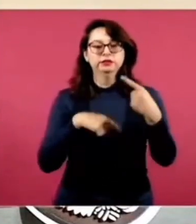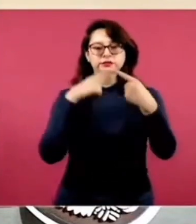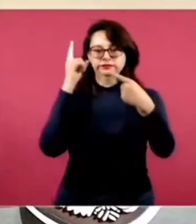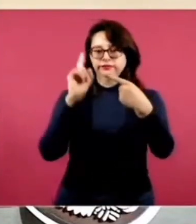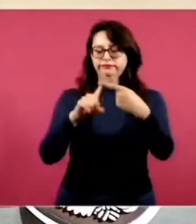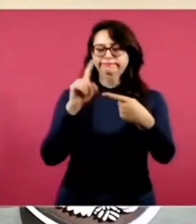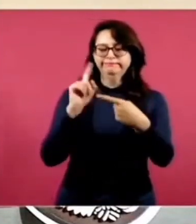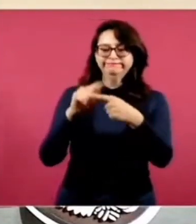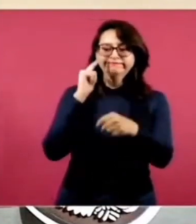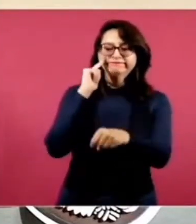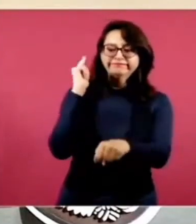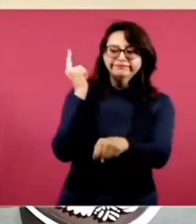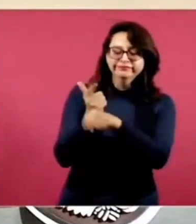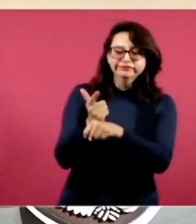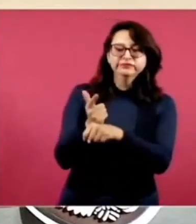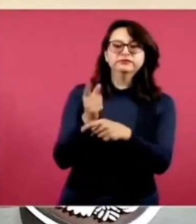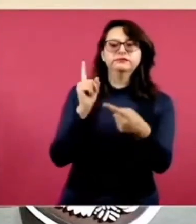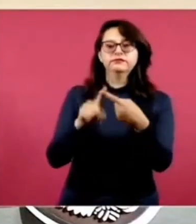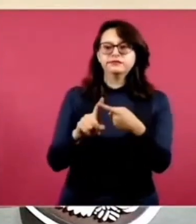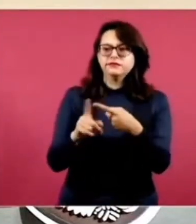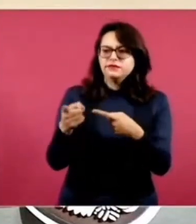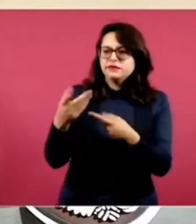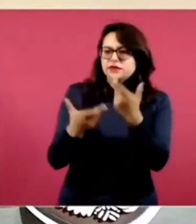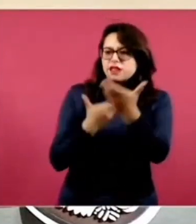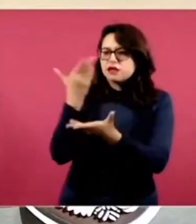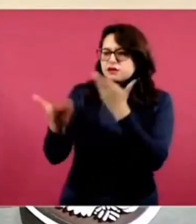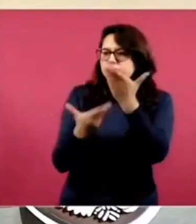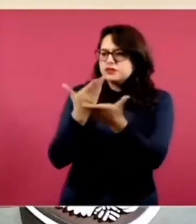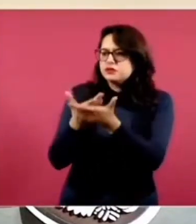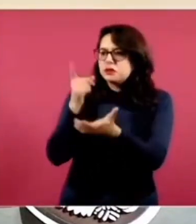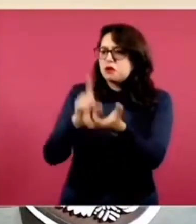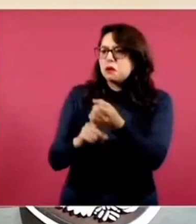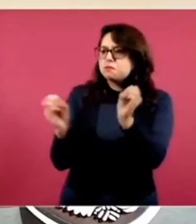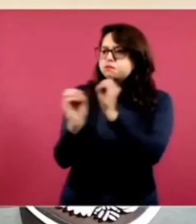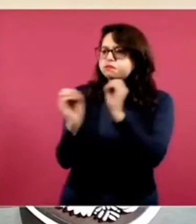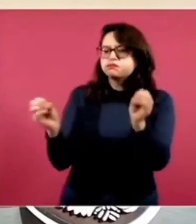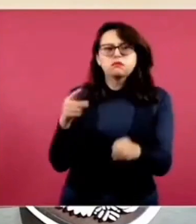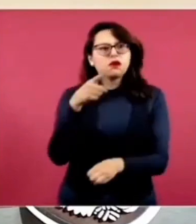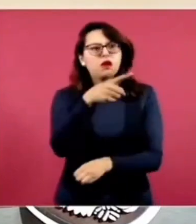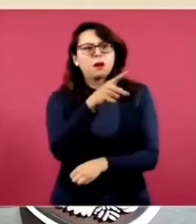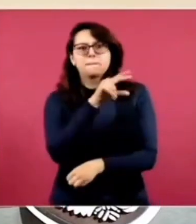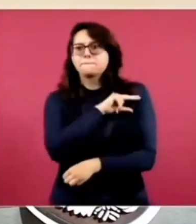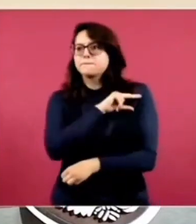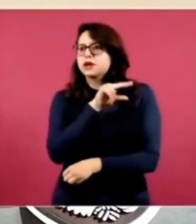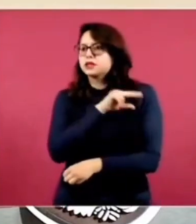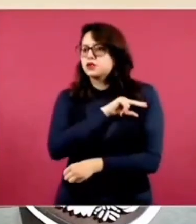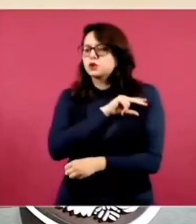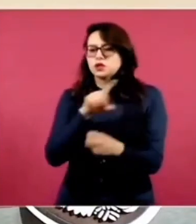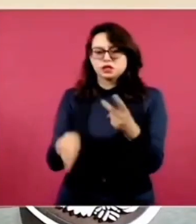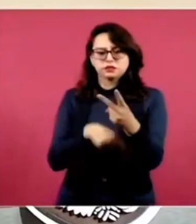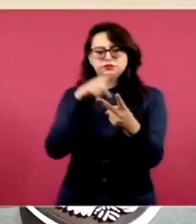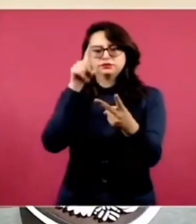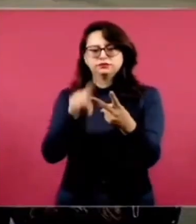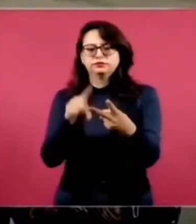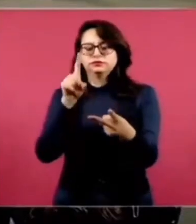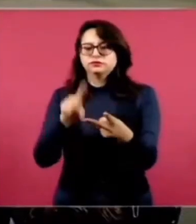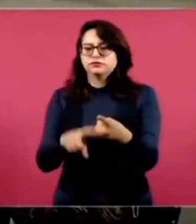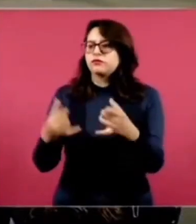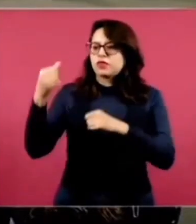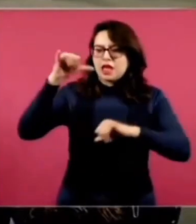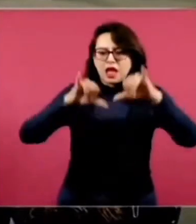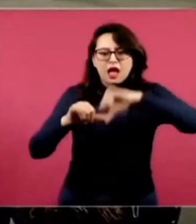de los servicios médicos. El servicio que se daba a los derechohabientes no era prestado por la institución en su